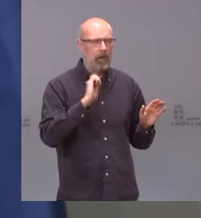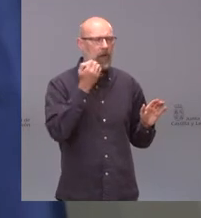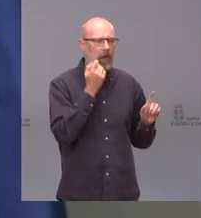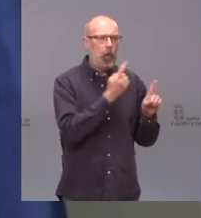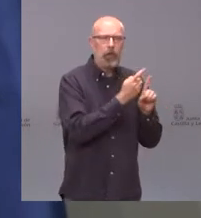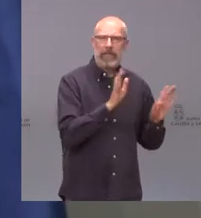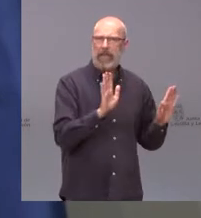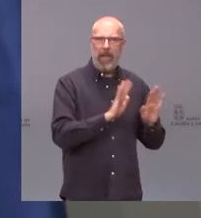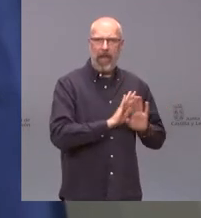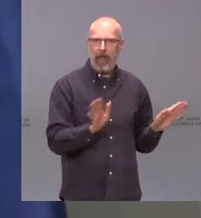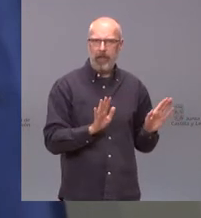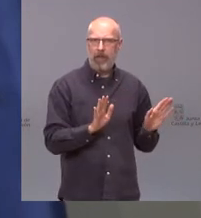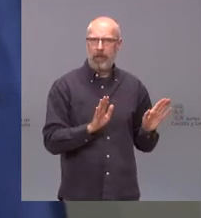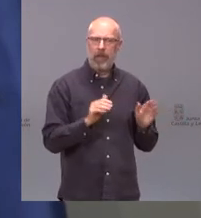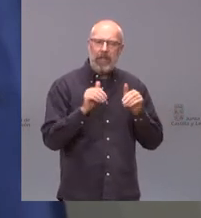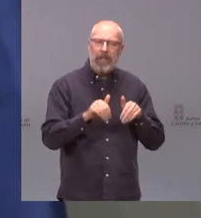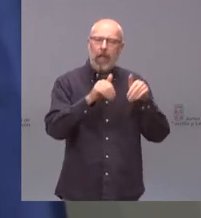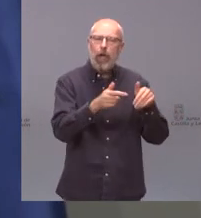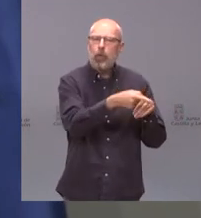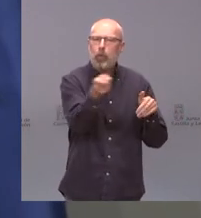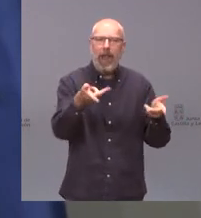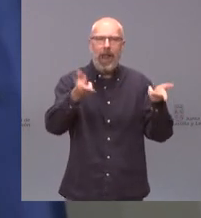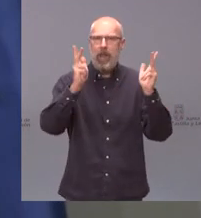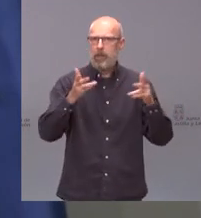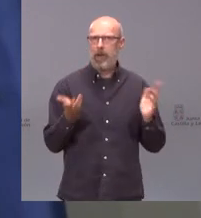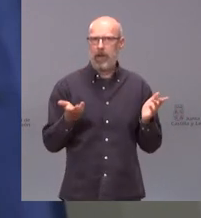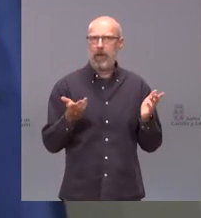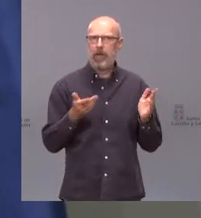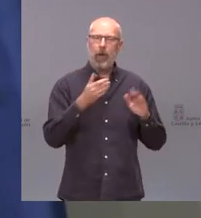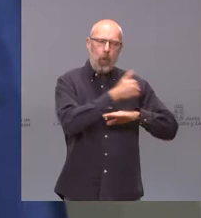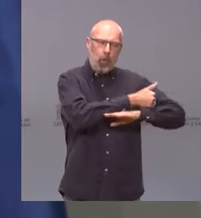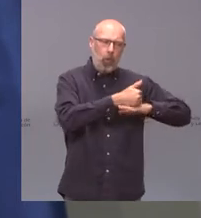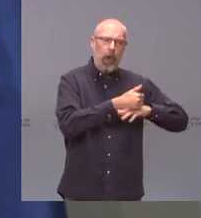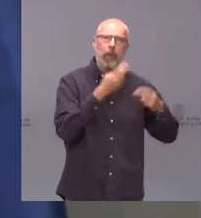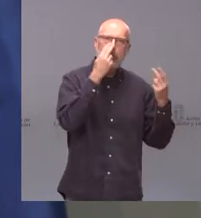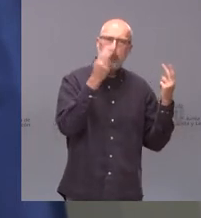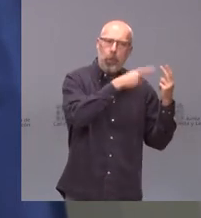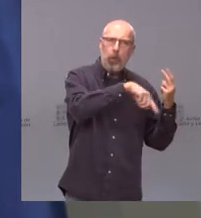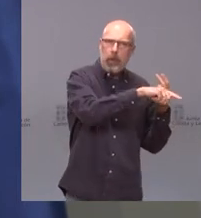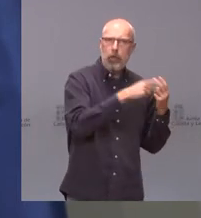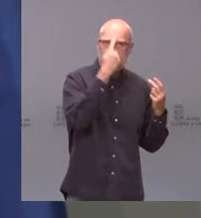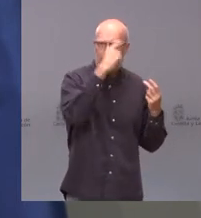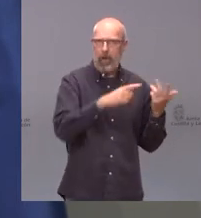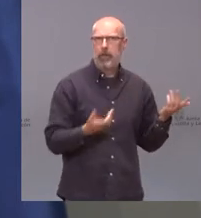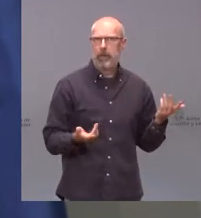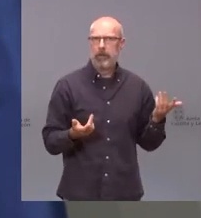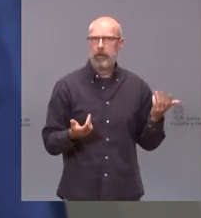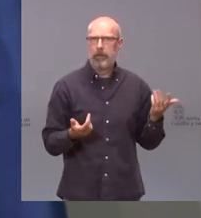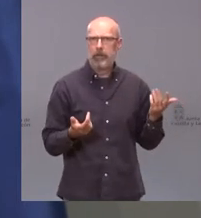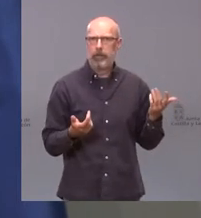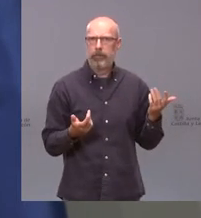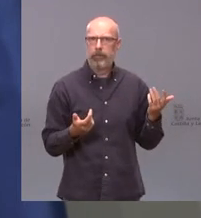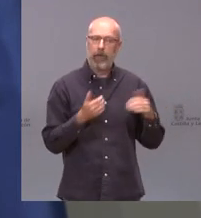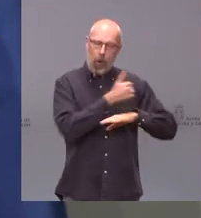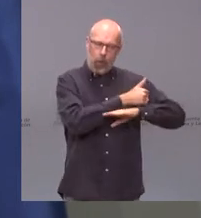y la composición de los jurados también es pública. Y en la composición de los jurados también hay hombres y mujeres.